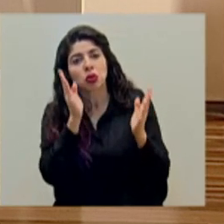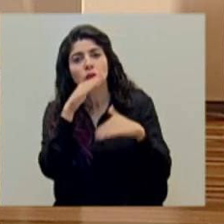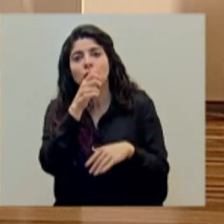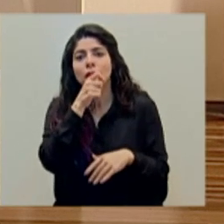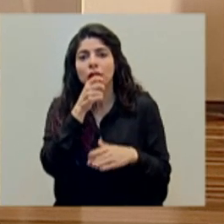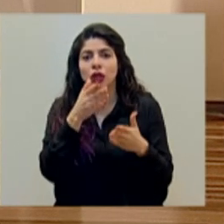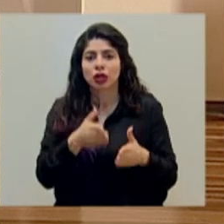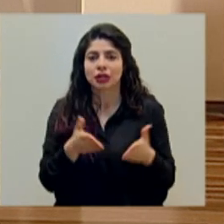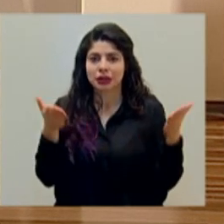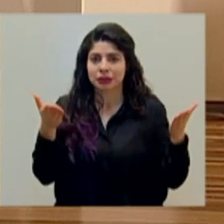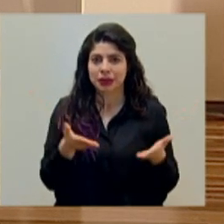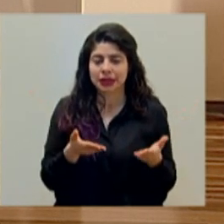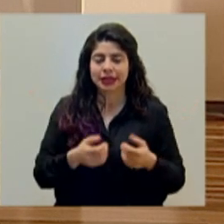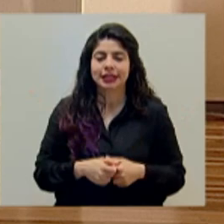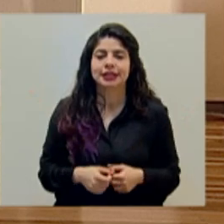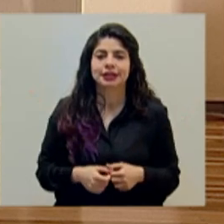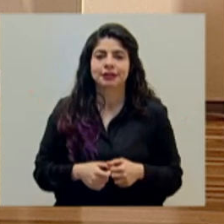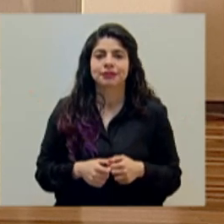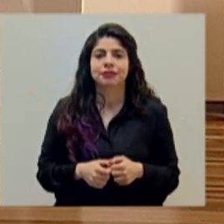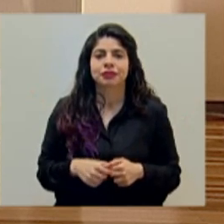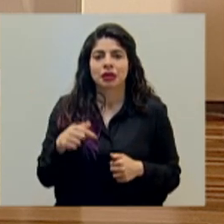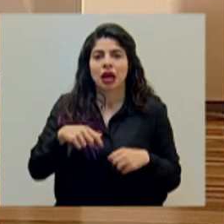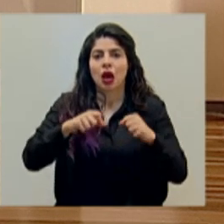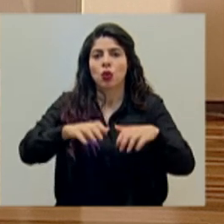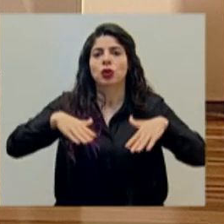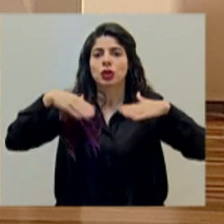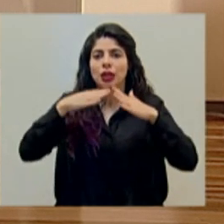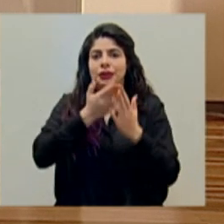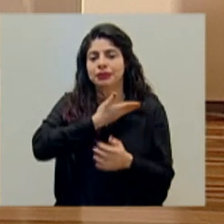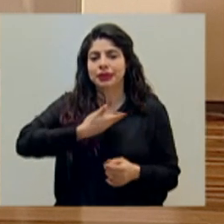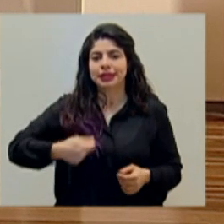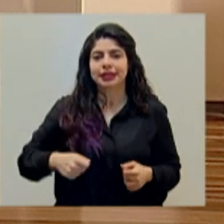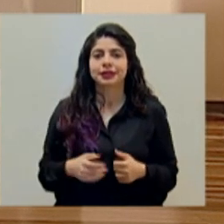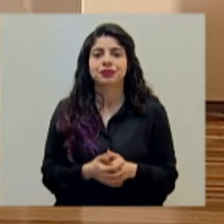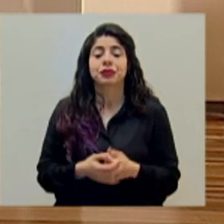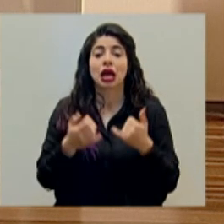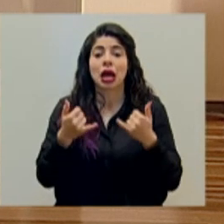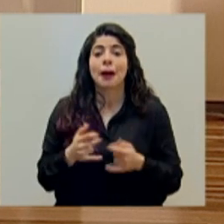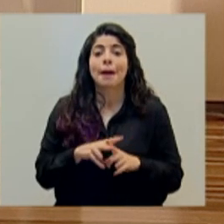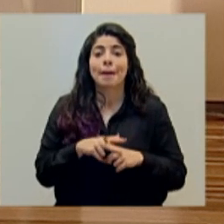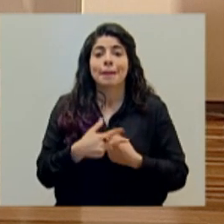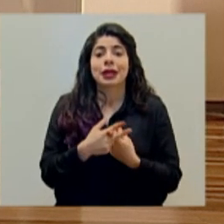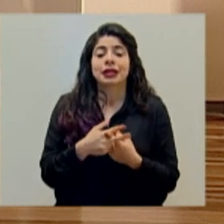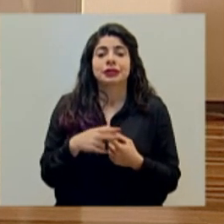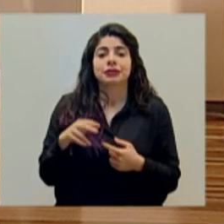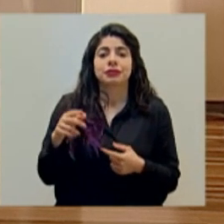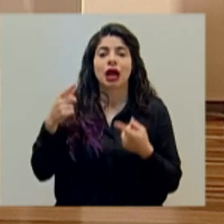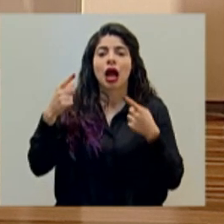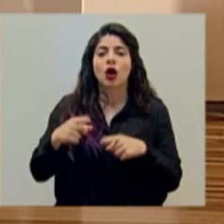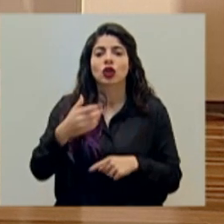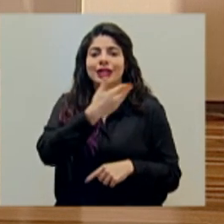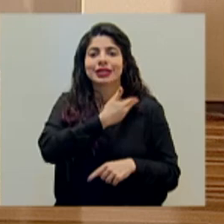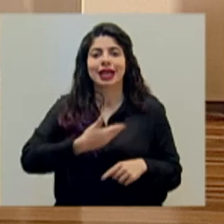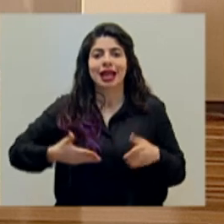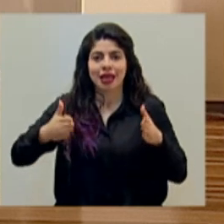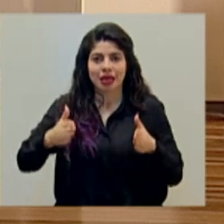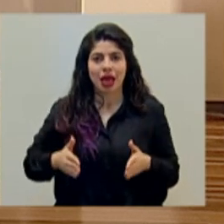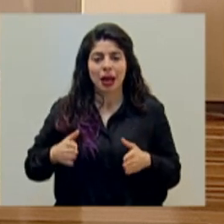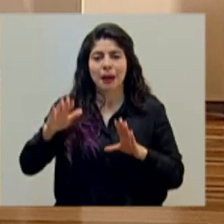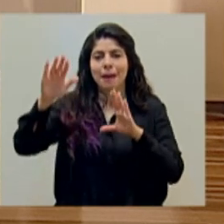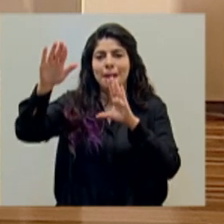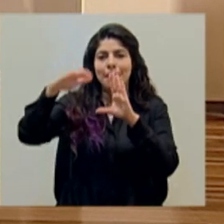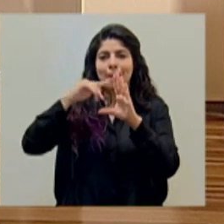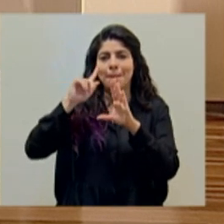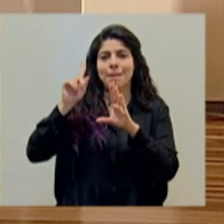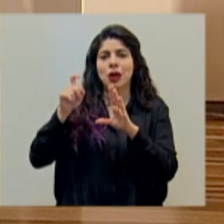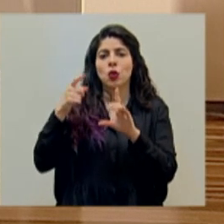comunicación acá presentes en la auditoria, la Casa Presidencial. Vamos a iniciar con acontecer herediano, una consulta para